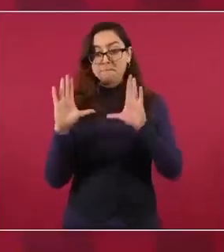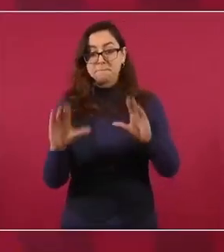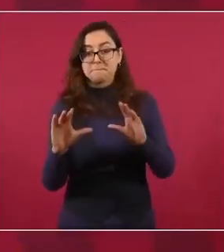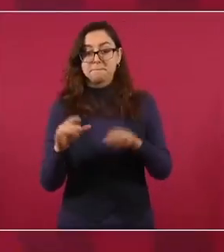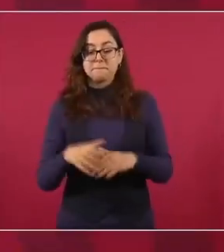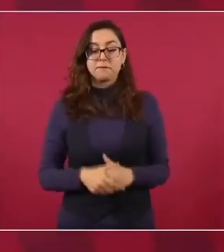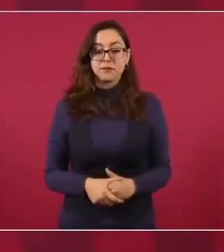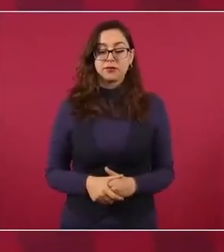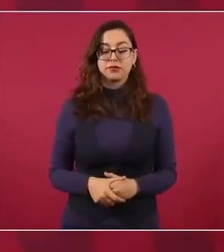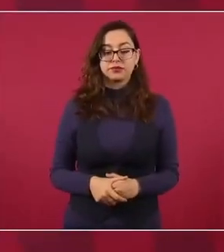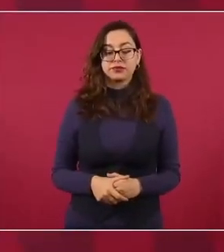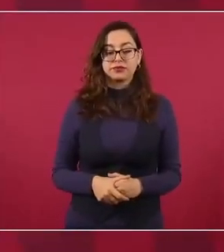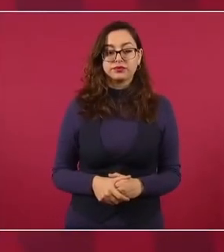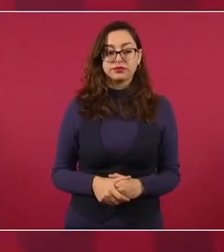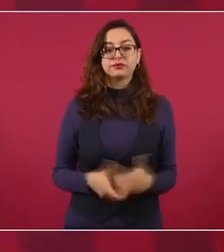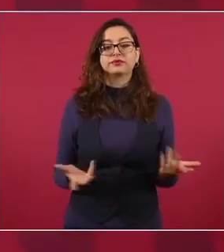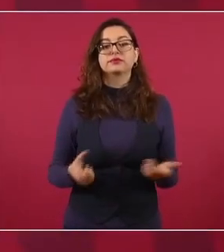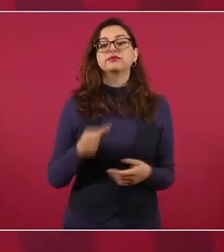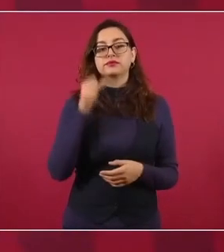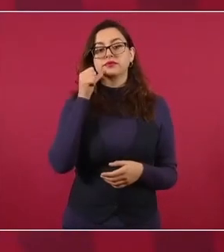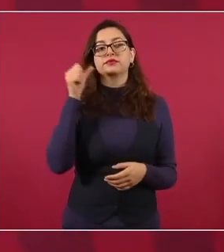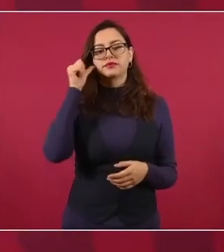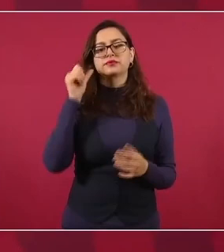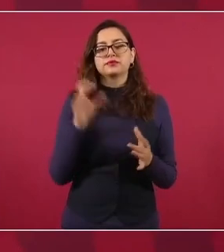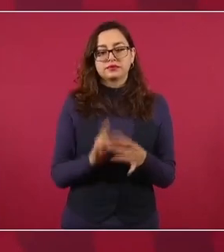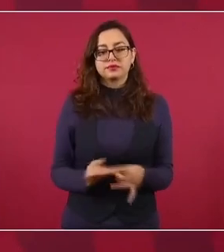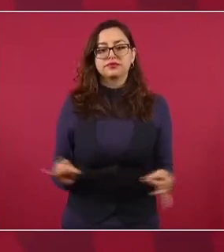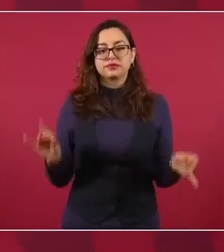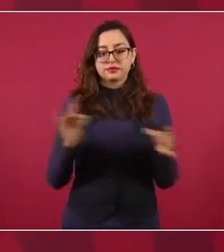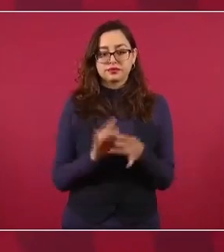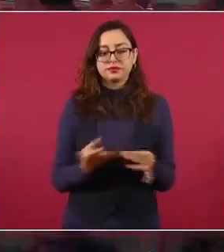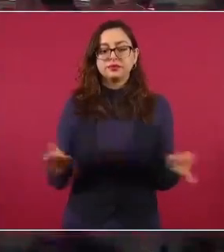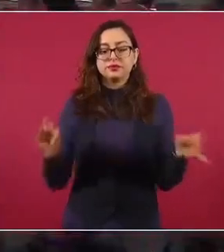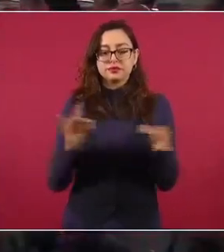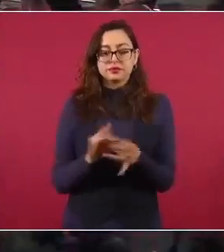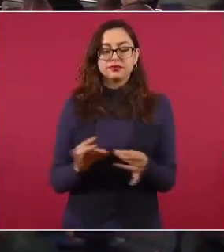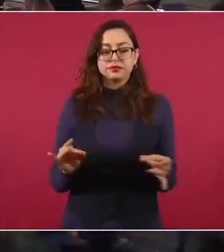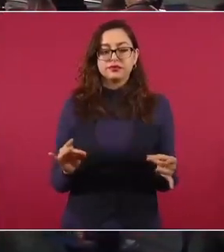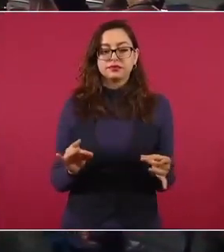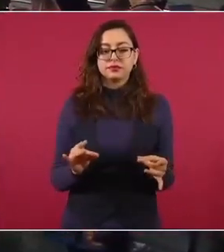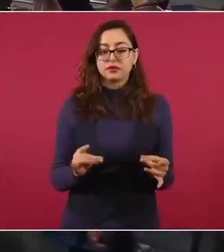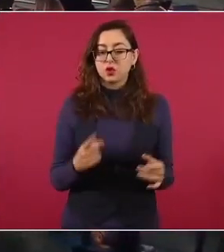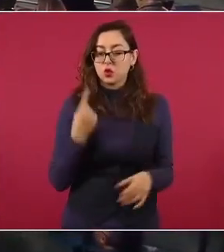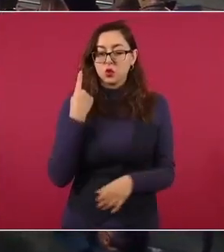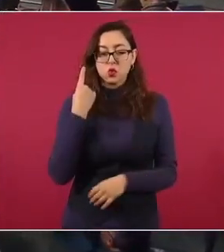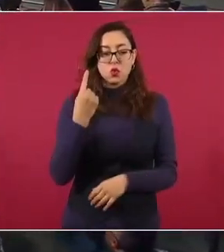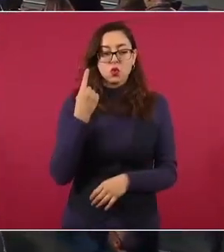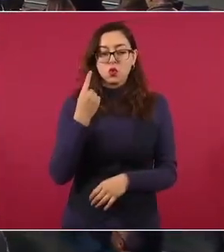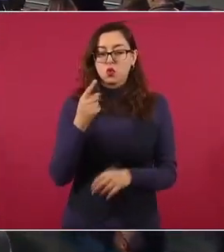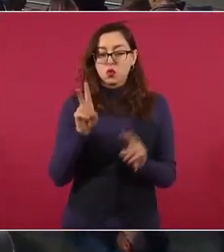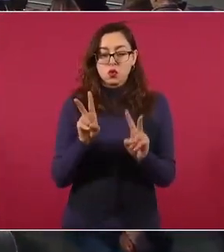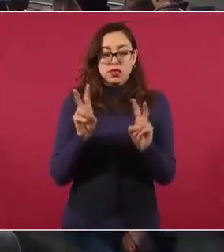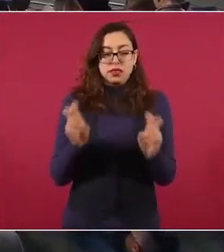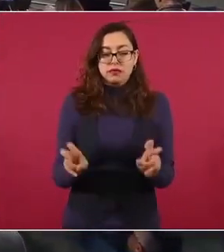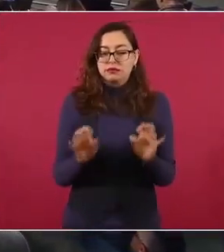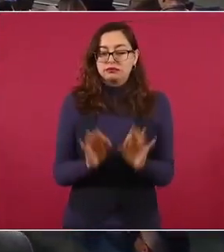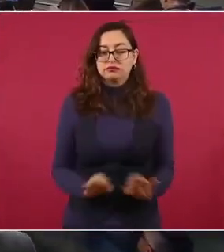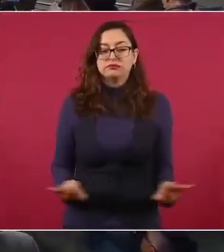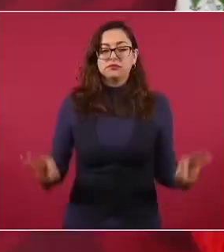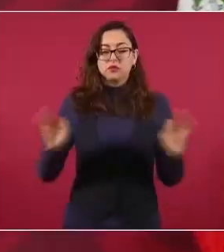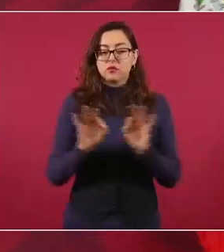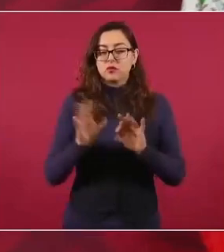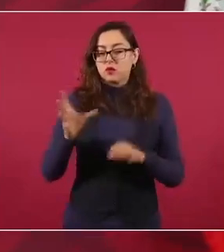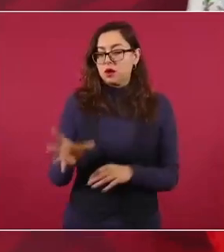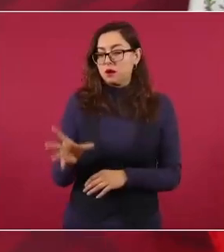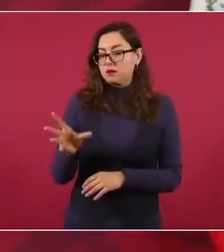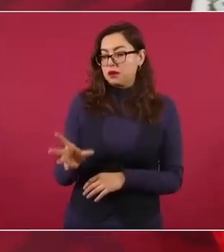Ayer hablaba yo de eso. Una gran enseñanza es que la